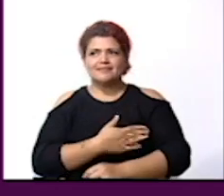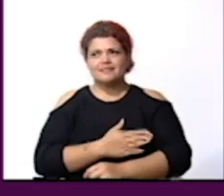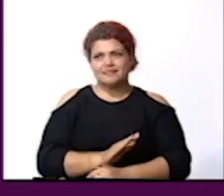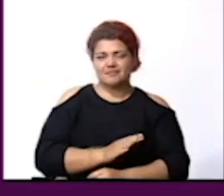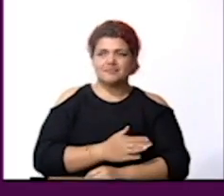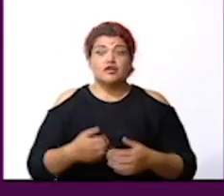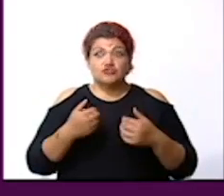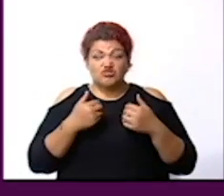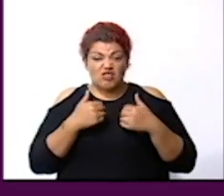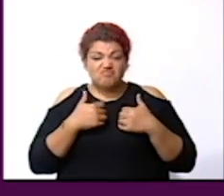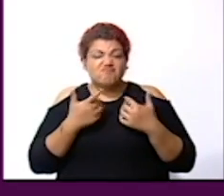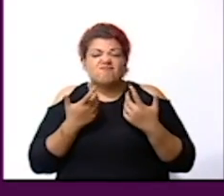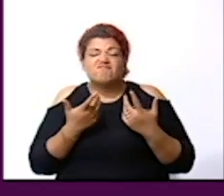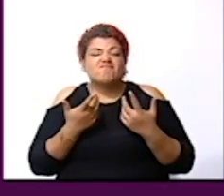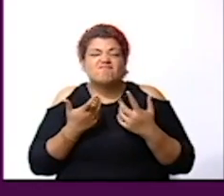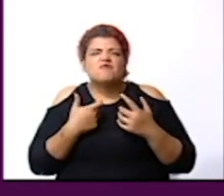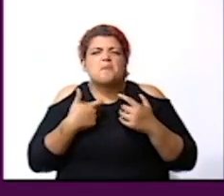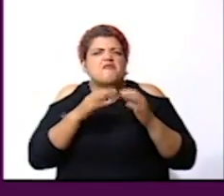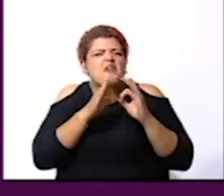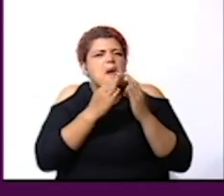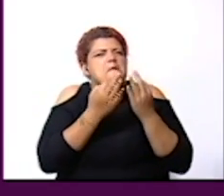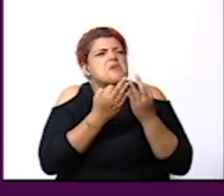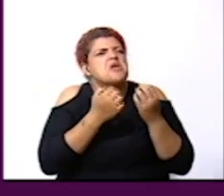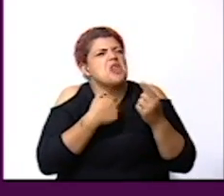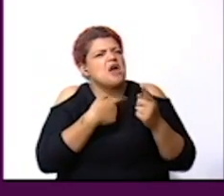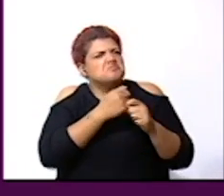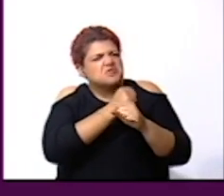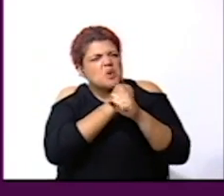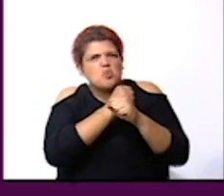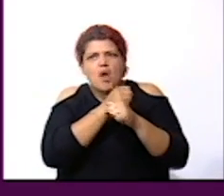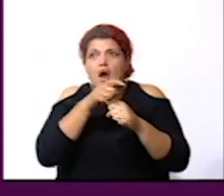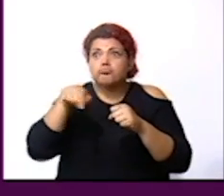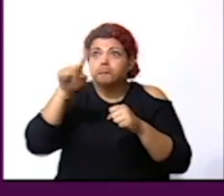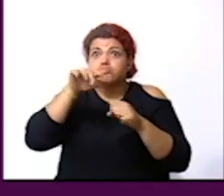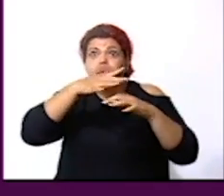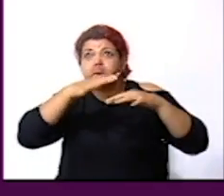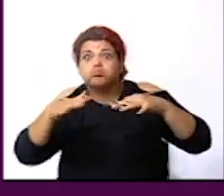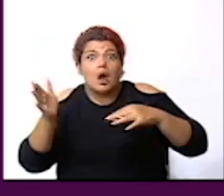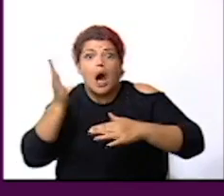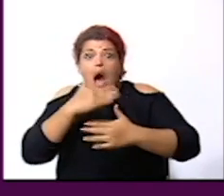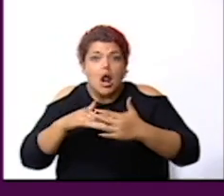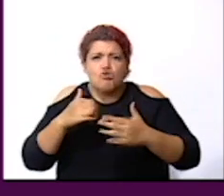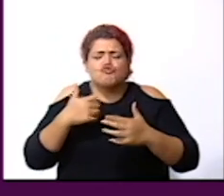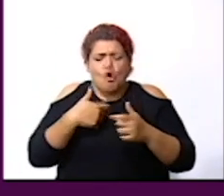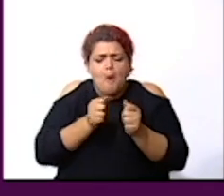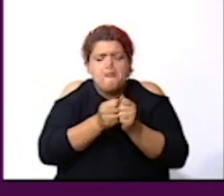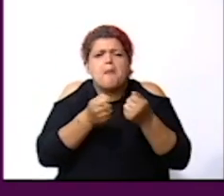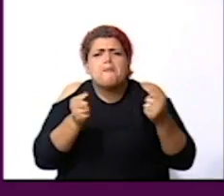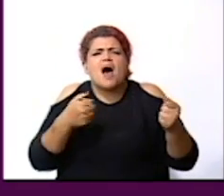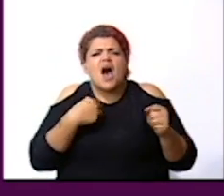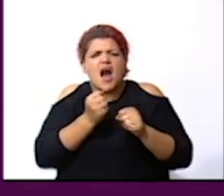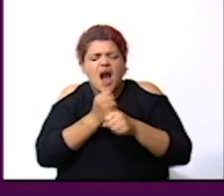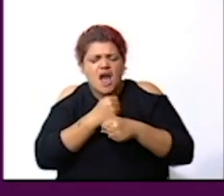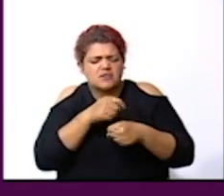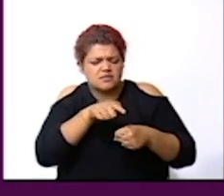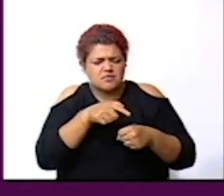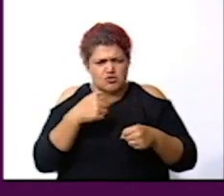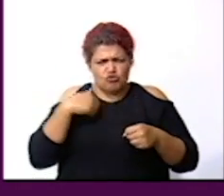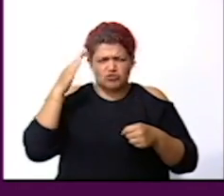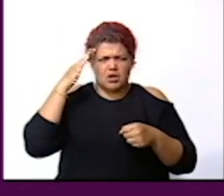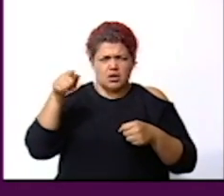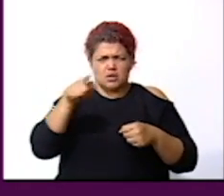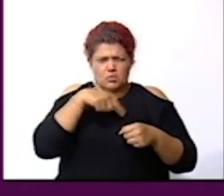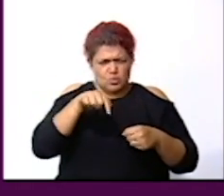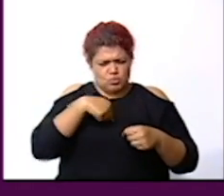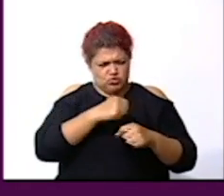tengo una misión mantener a mi familia segura de los desastres veamos el mapa que hice para saber si vivimos en una zona segura